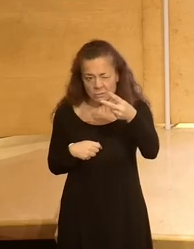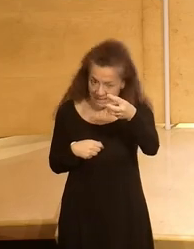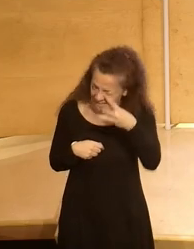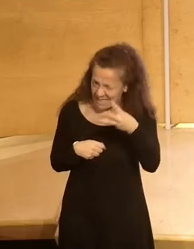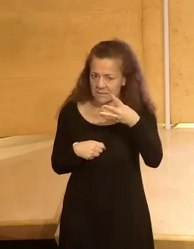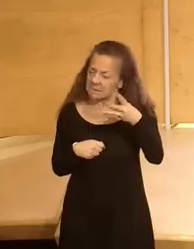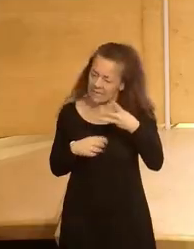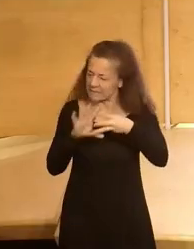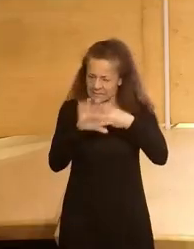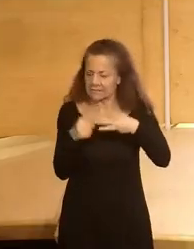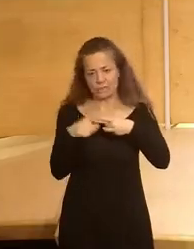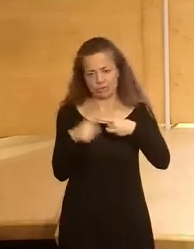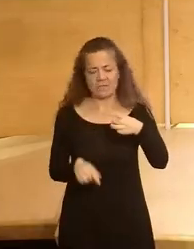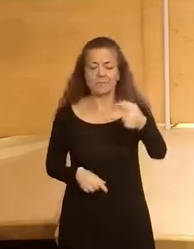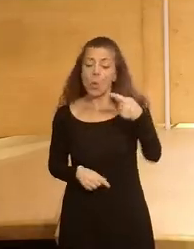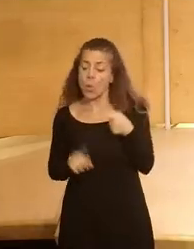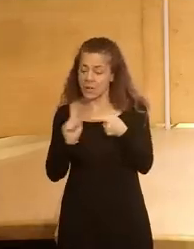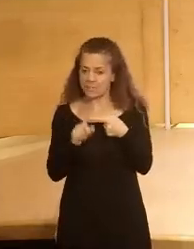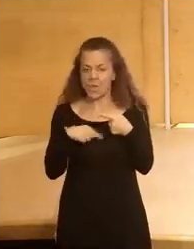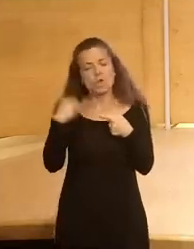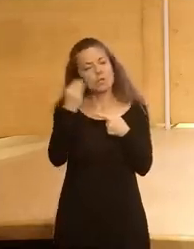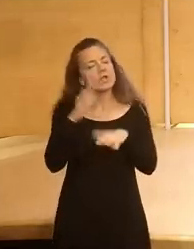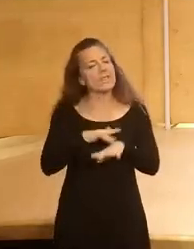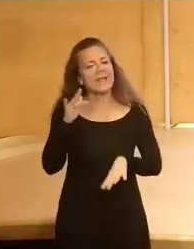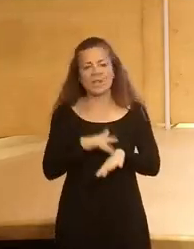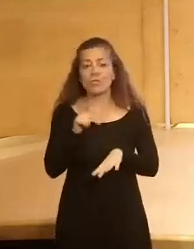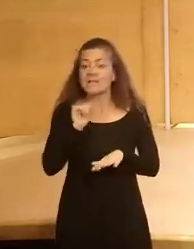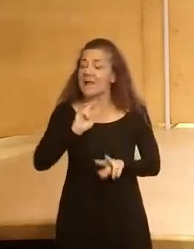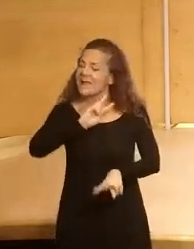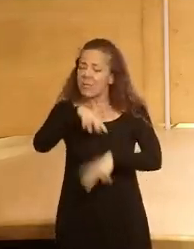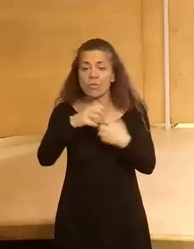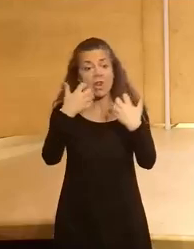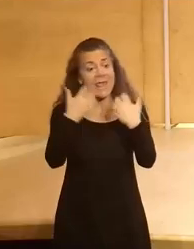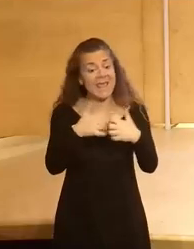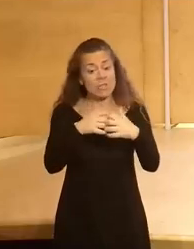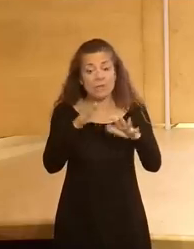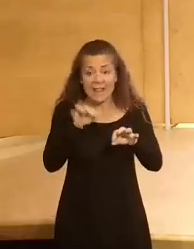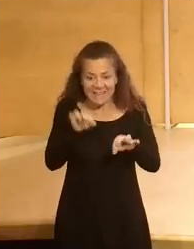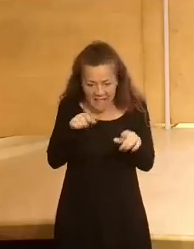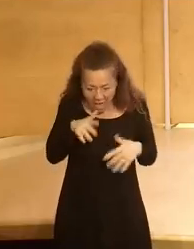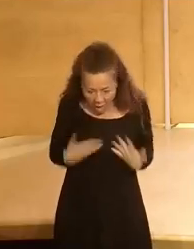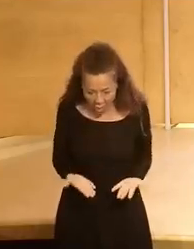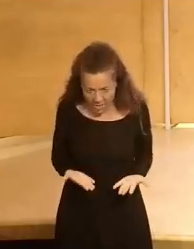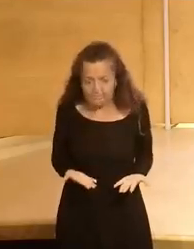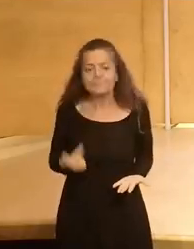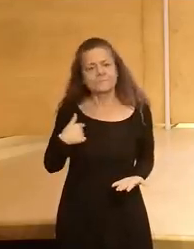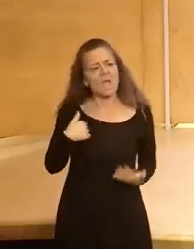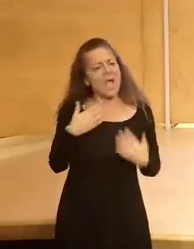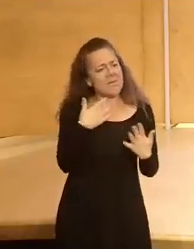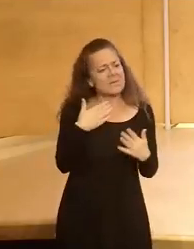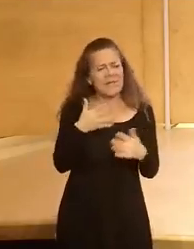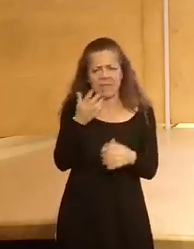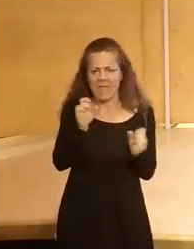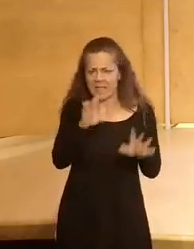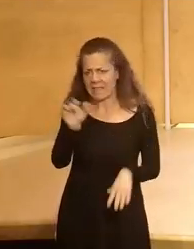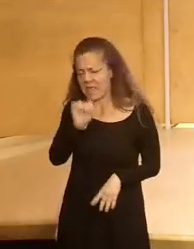tengo que decir tres cosas una yo creo que la digitalización es la revolución industrial de nuestro tiempo y hablabas de hace